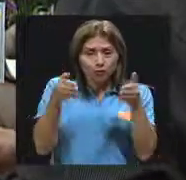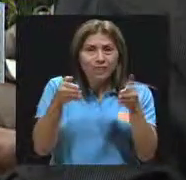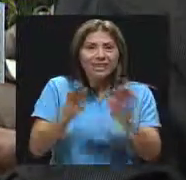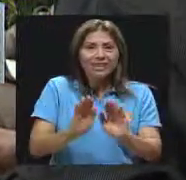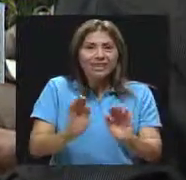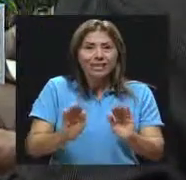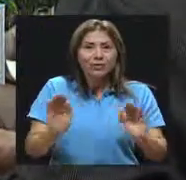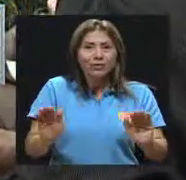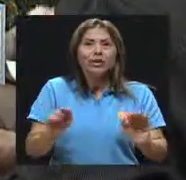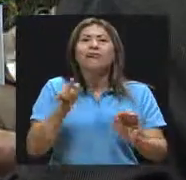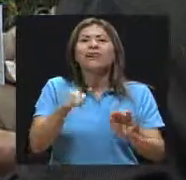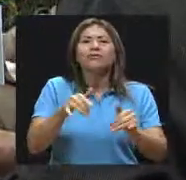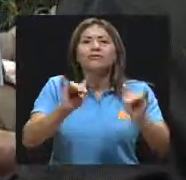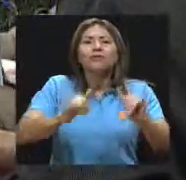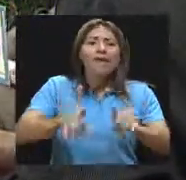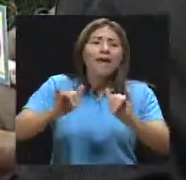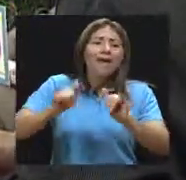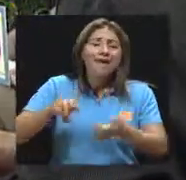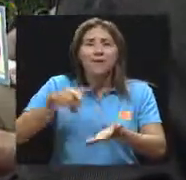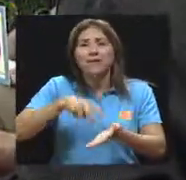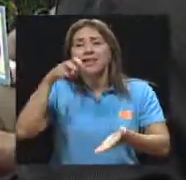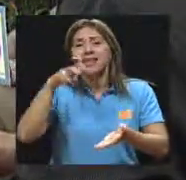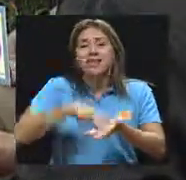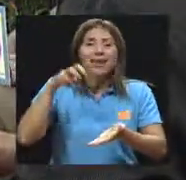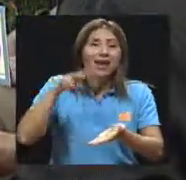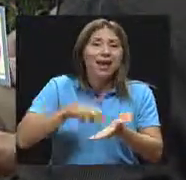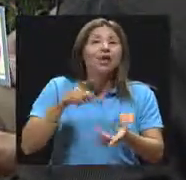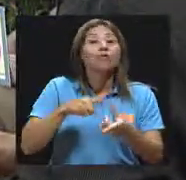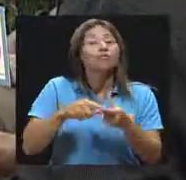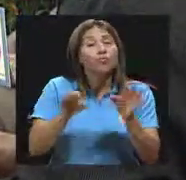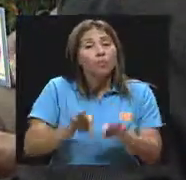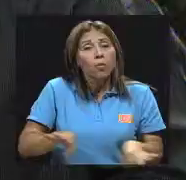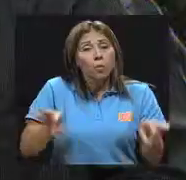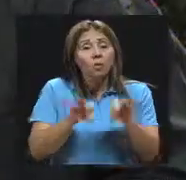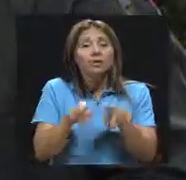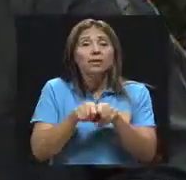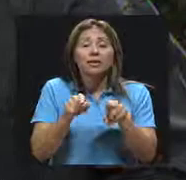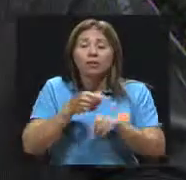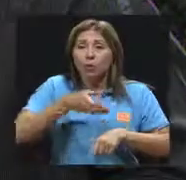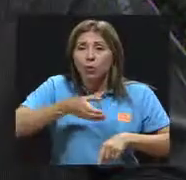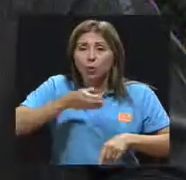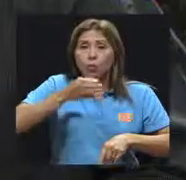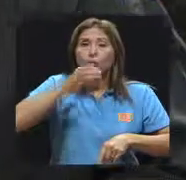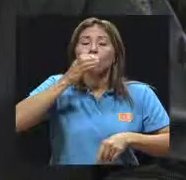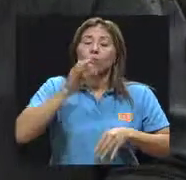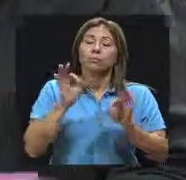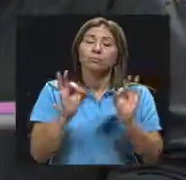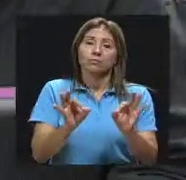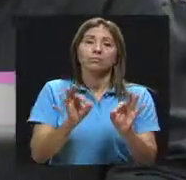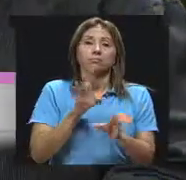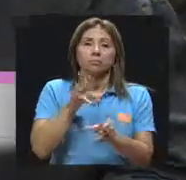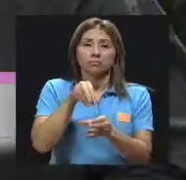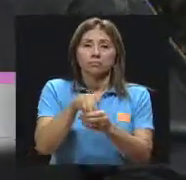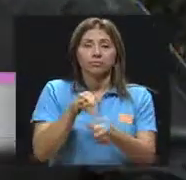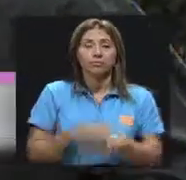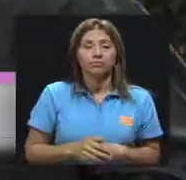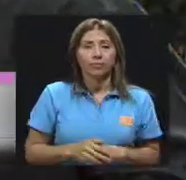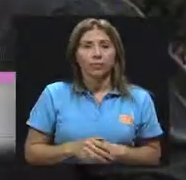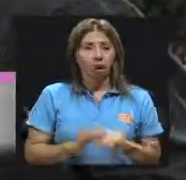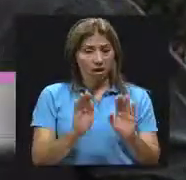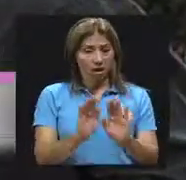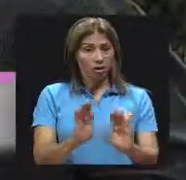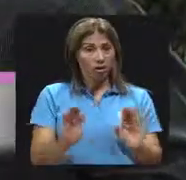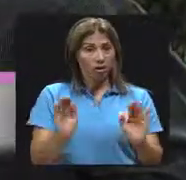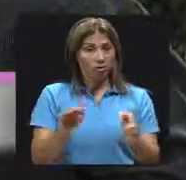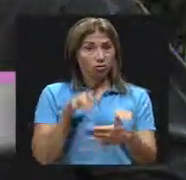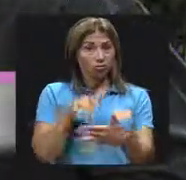ellos juegan, ellos brincan, ellos saltan. Entonces, la buena hidratación también es muy importante. Como parte de una alimentación saludable. Doctora, ¿y los niños en